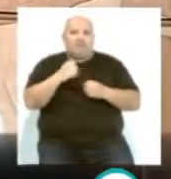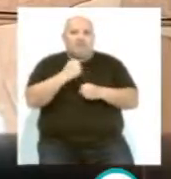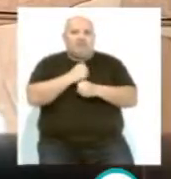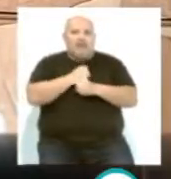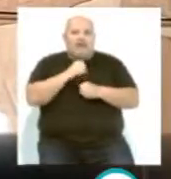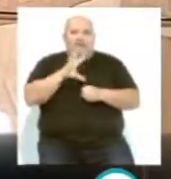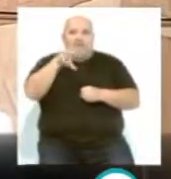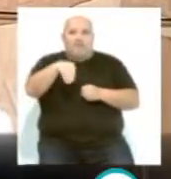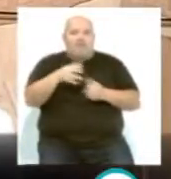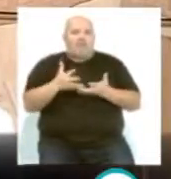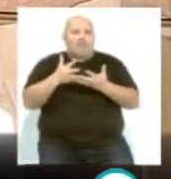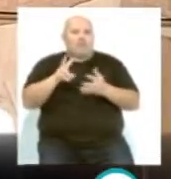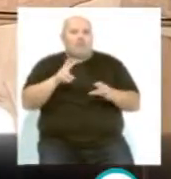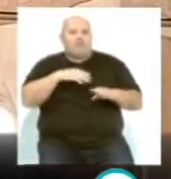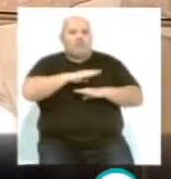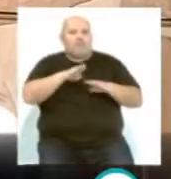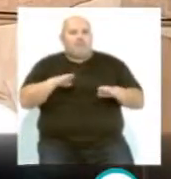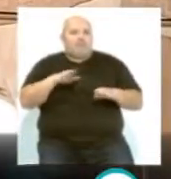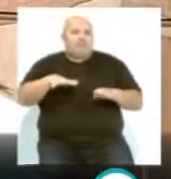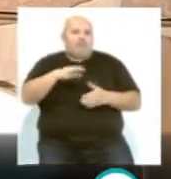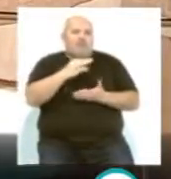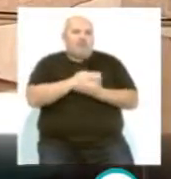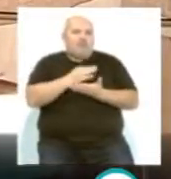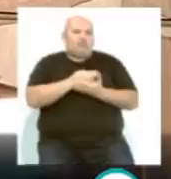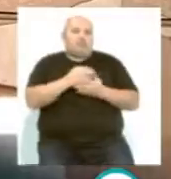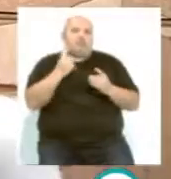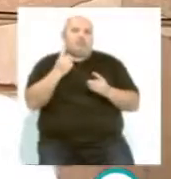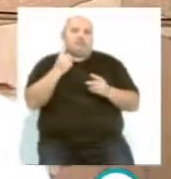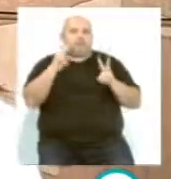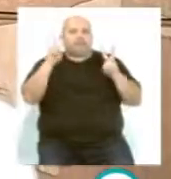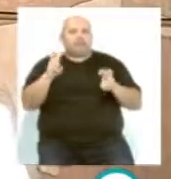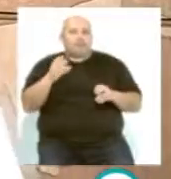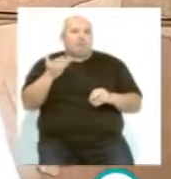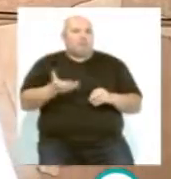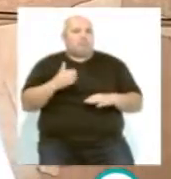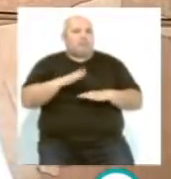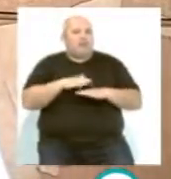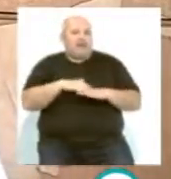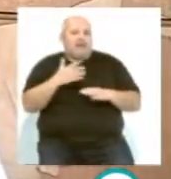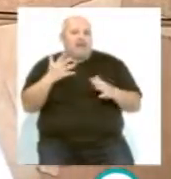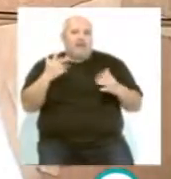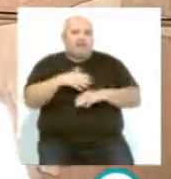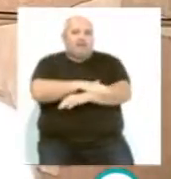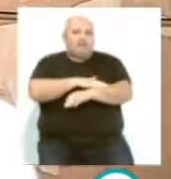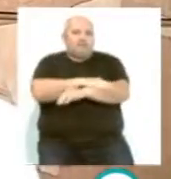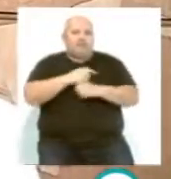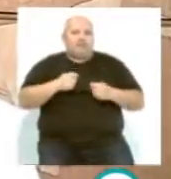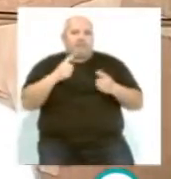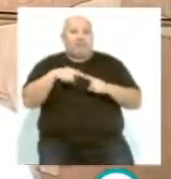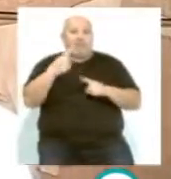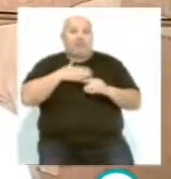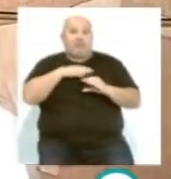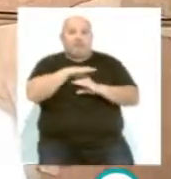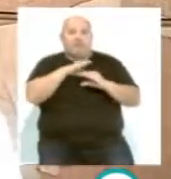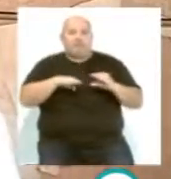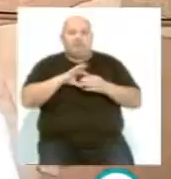en los aparcamientos y ofrecer nuevos aparcamientos a la ciudad es una clave importante para las administraciones y nosotros desde Zona